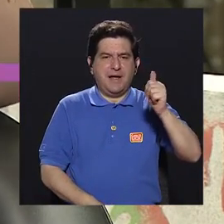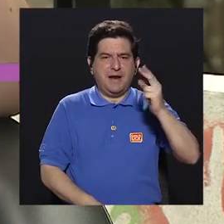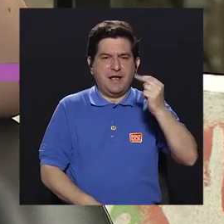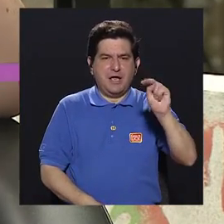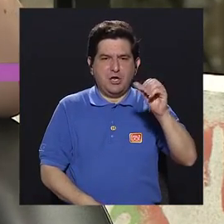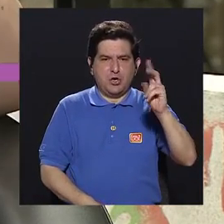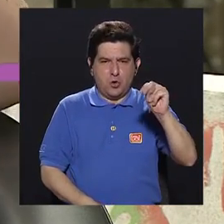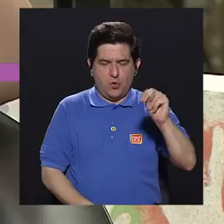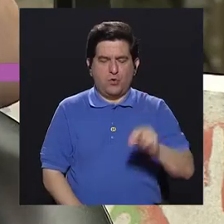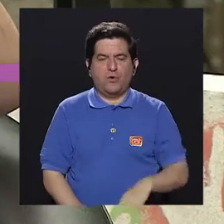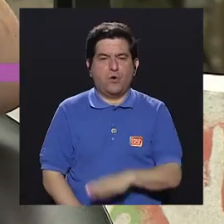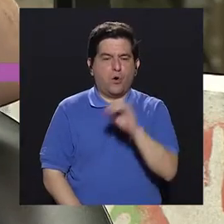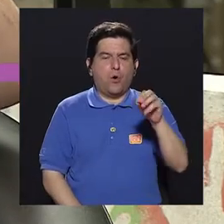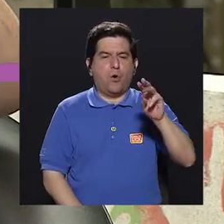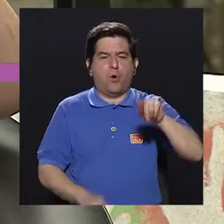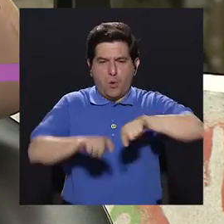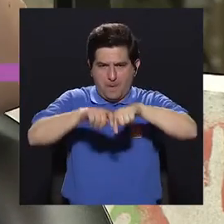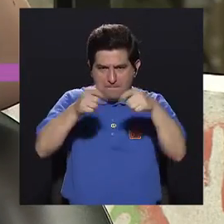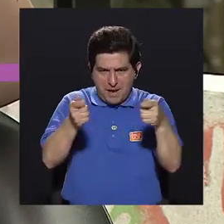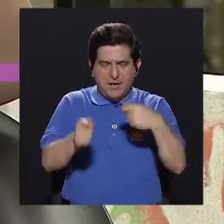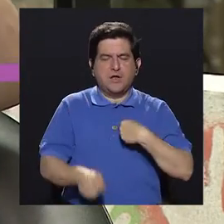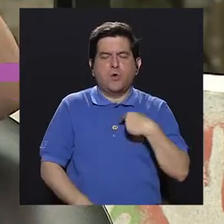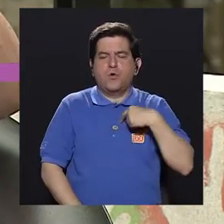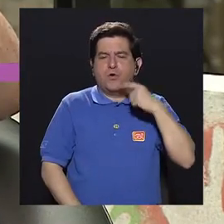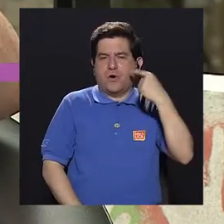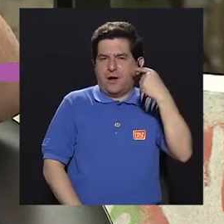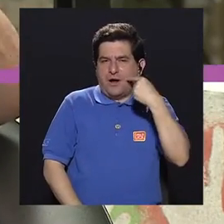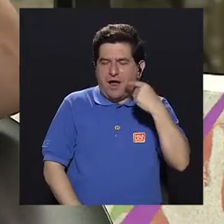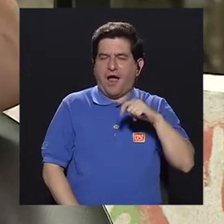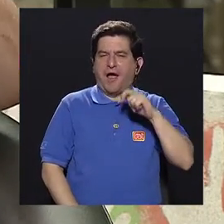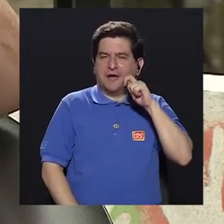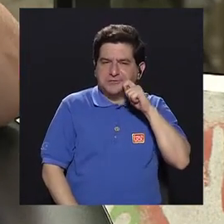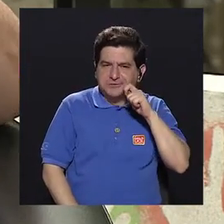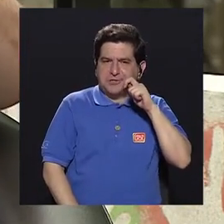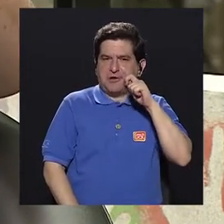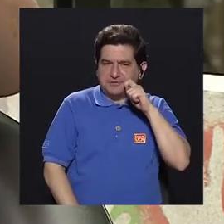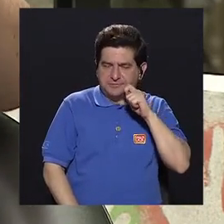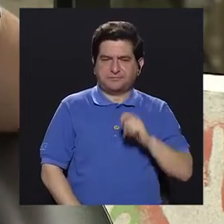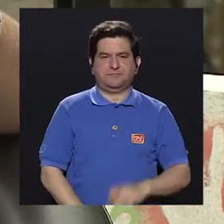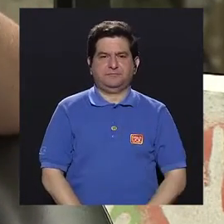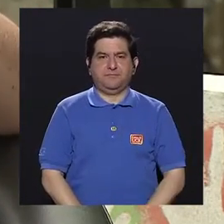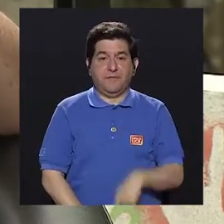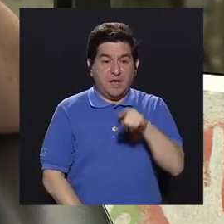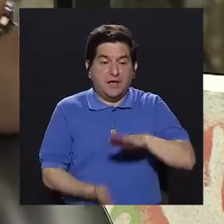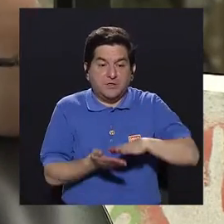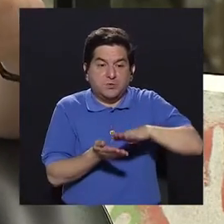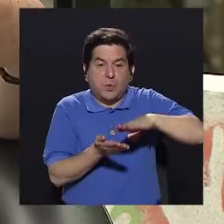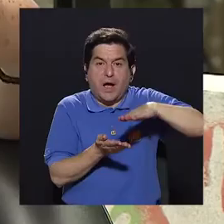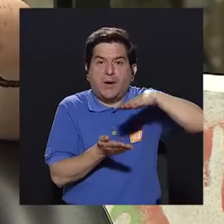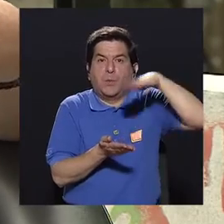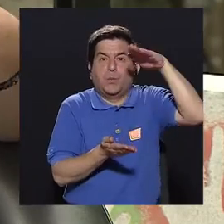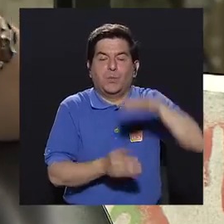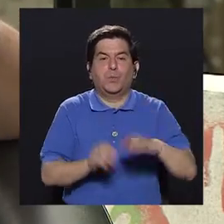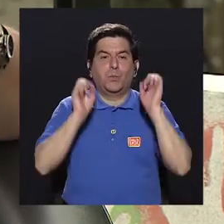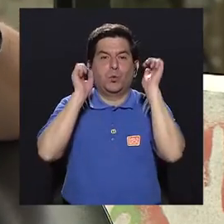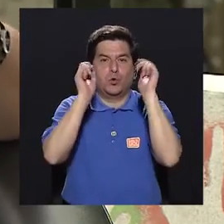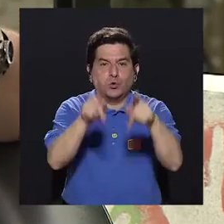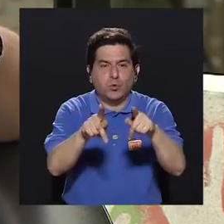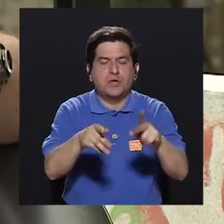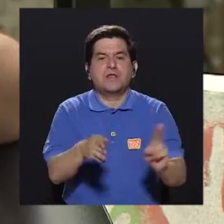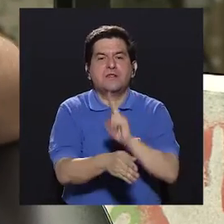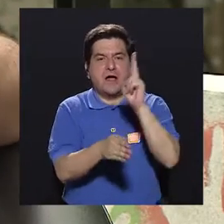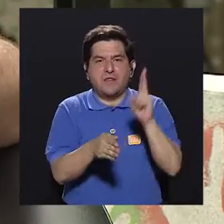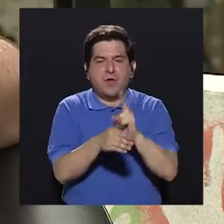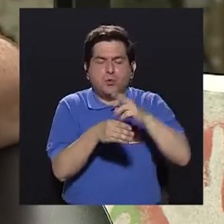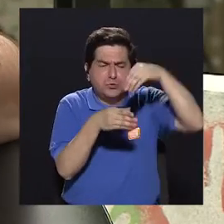uno la mastica y la muele, ¿verdad? Y la traga, eso aumenta la posibilidad